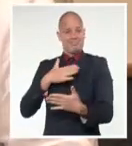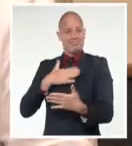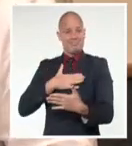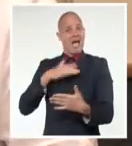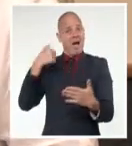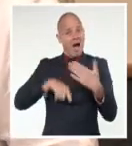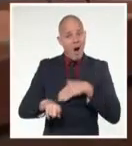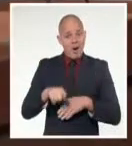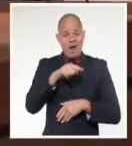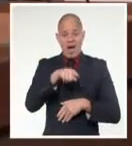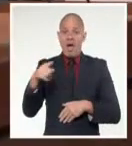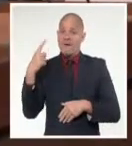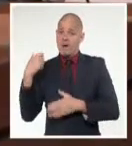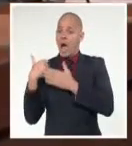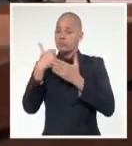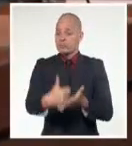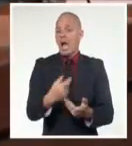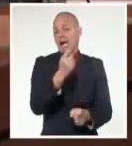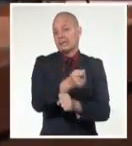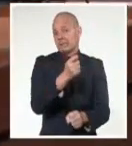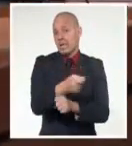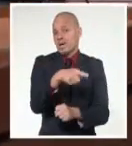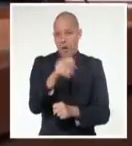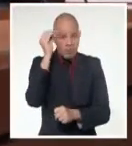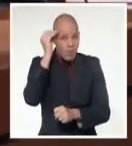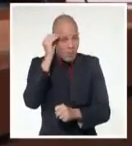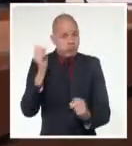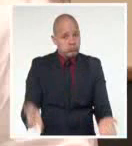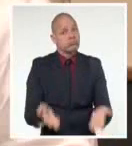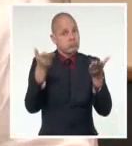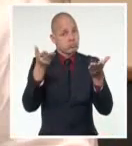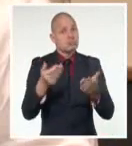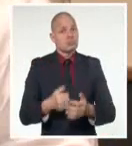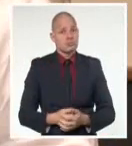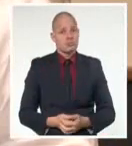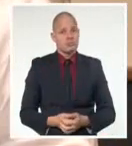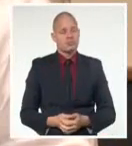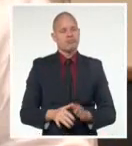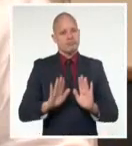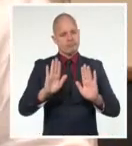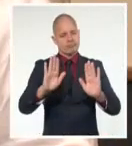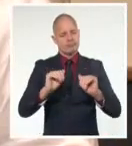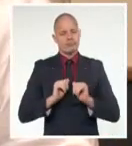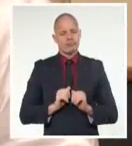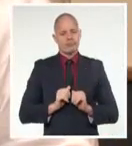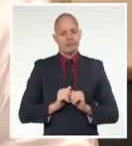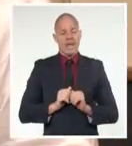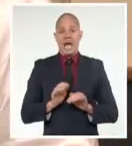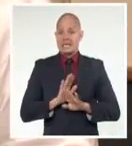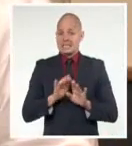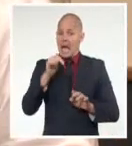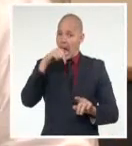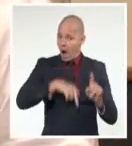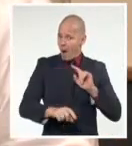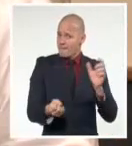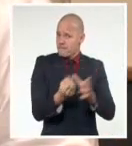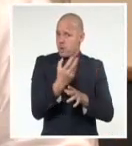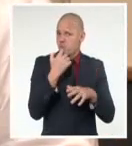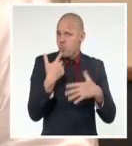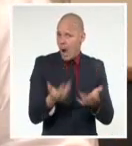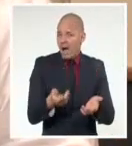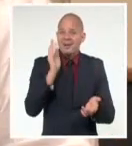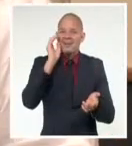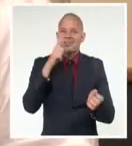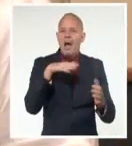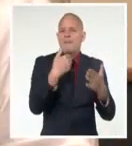pensamiento científico e innovador para su desarrollo. Hoy tenemos un nuevo desafío que es el sector no estatal. Las pymes por lo